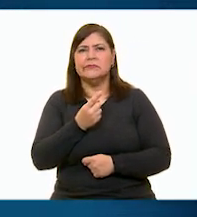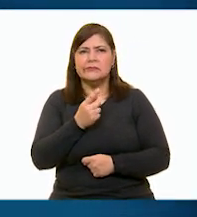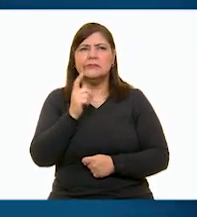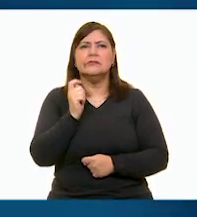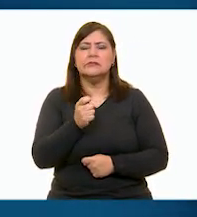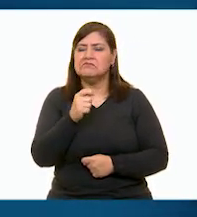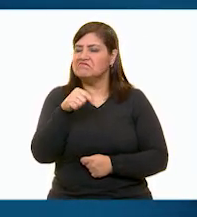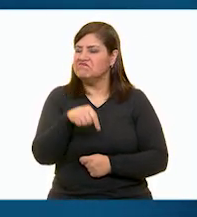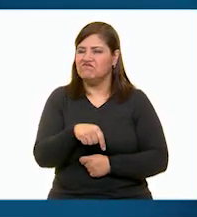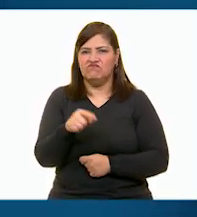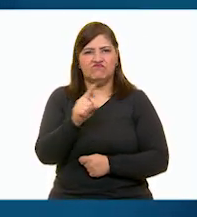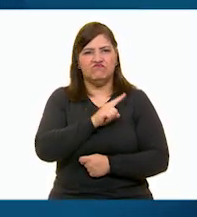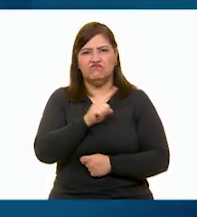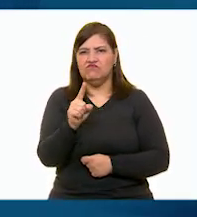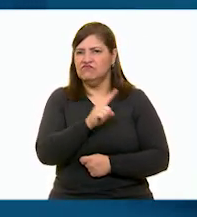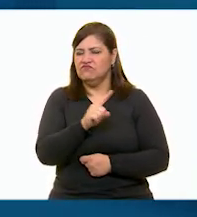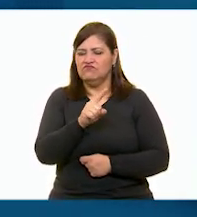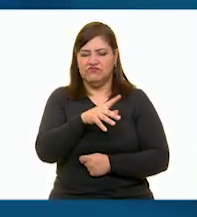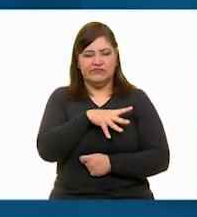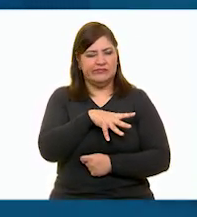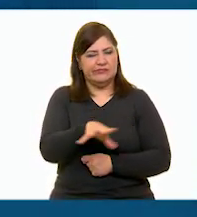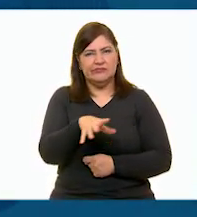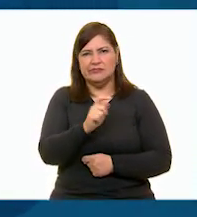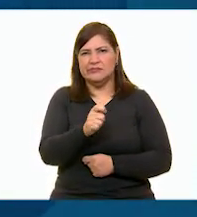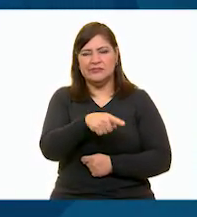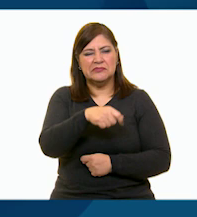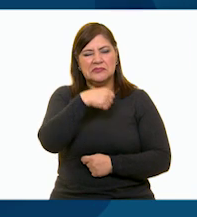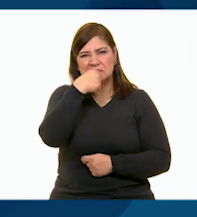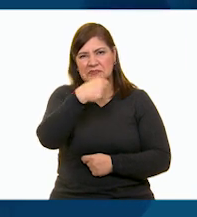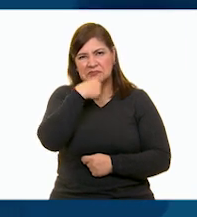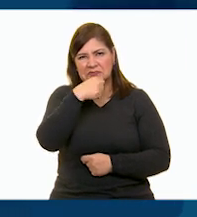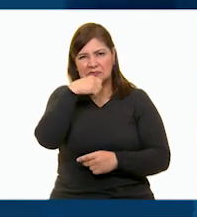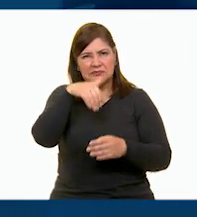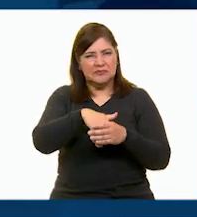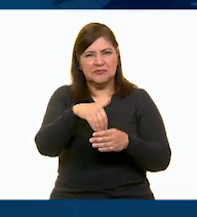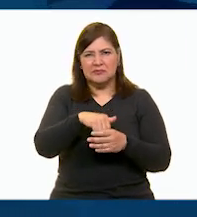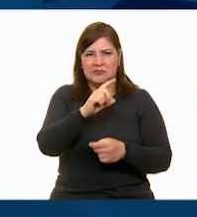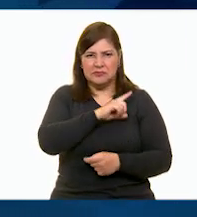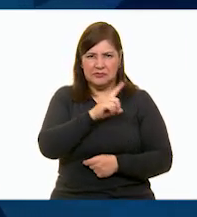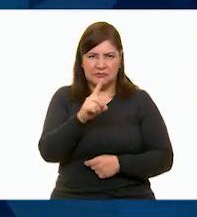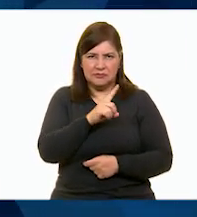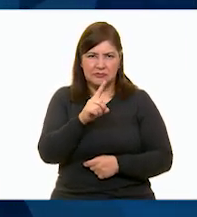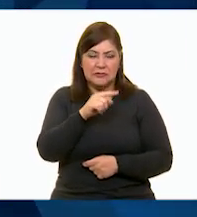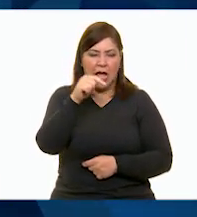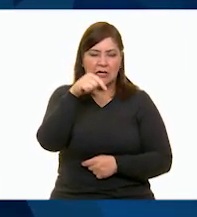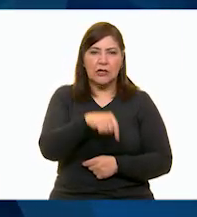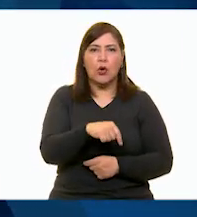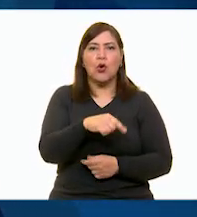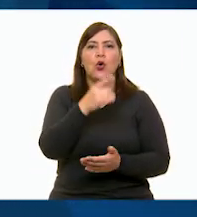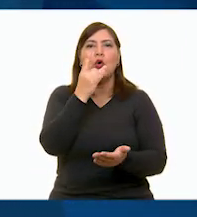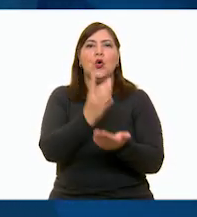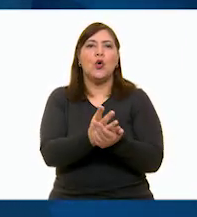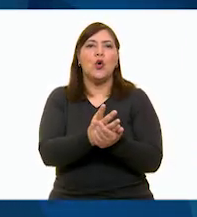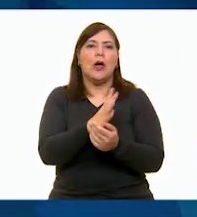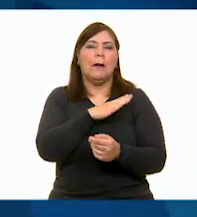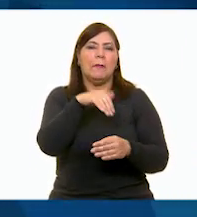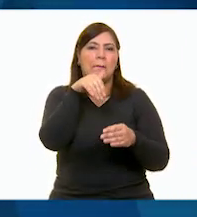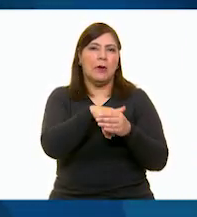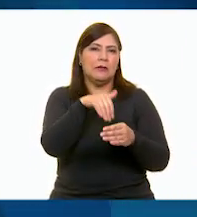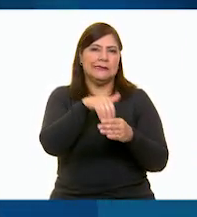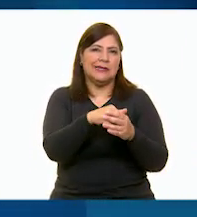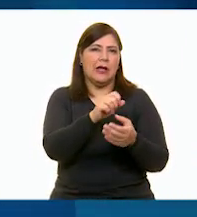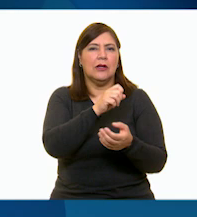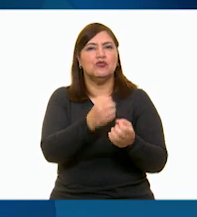¡Aquí no queremos bolsitas viejas! Aquí pura bolsita nueva.